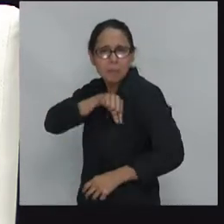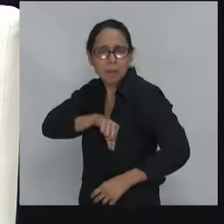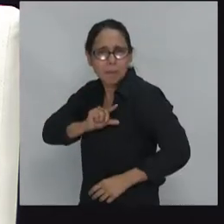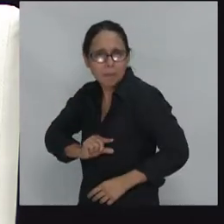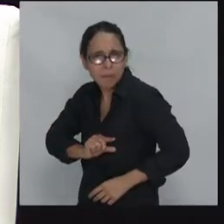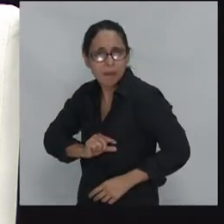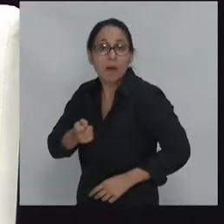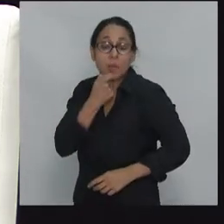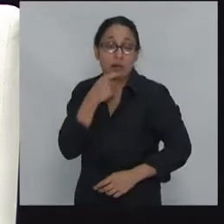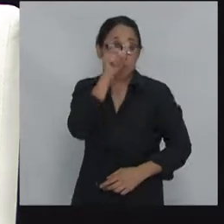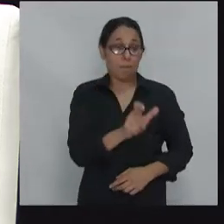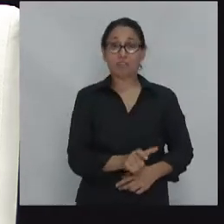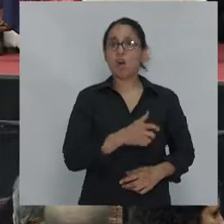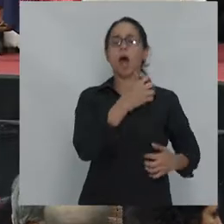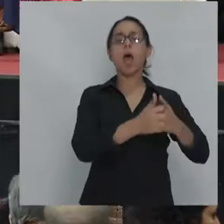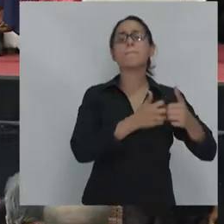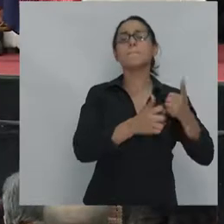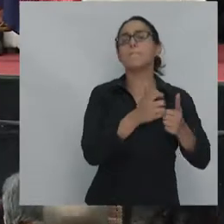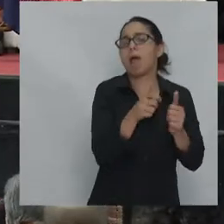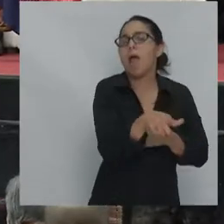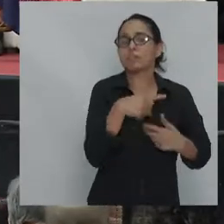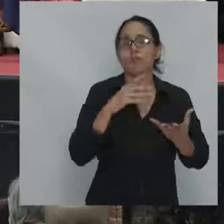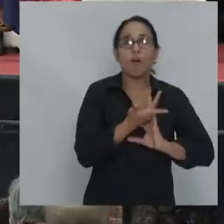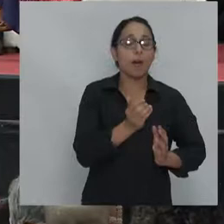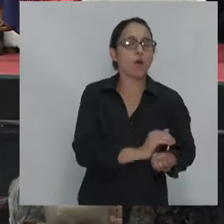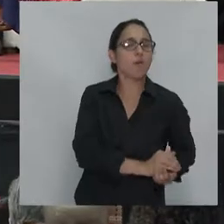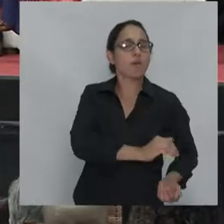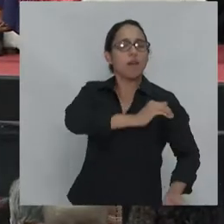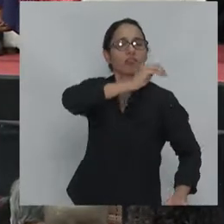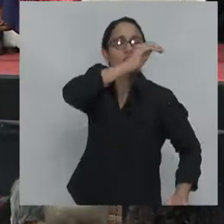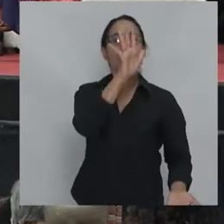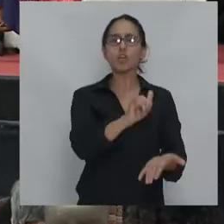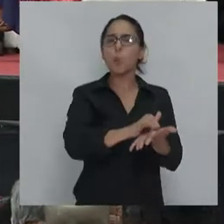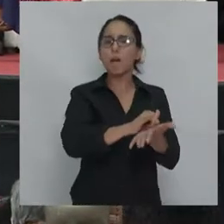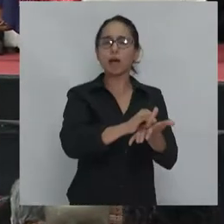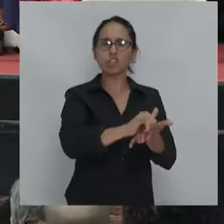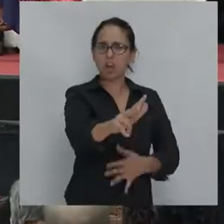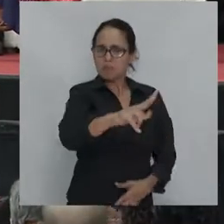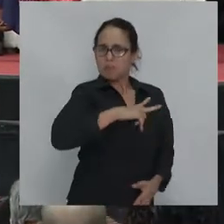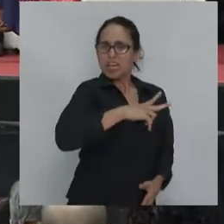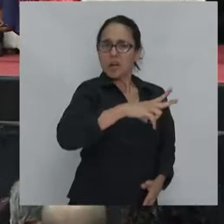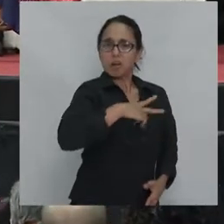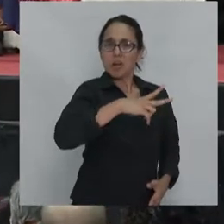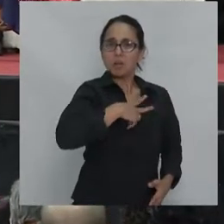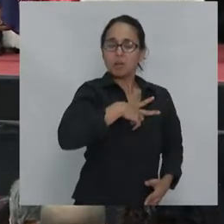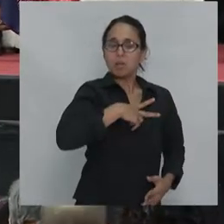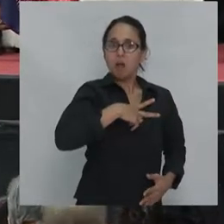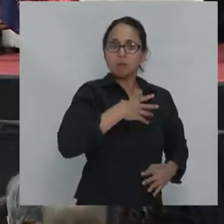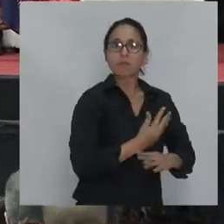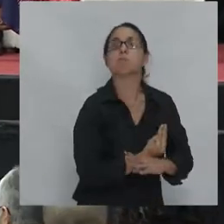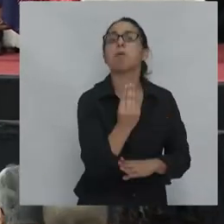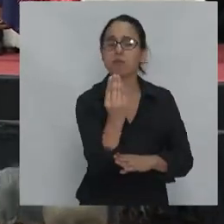justamente un billonario nacido y criado en cuna de oro en Nueva York, se alzaba al poder con un